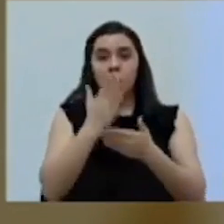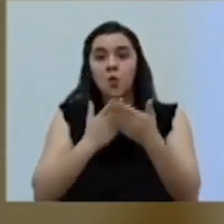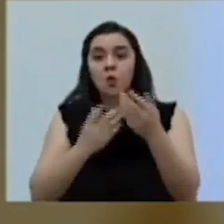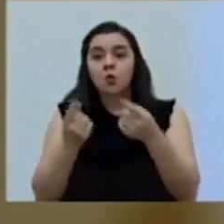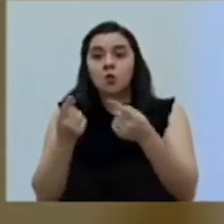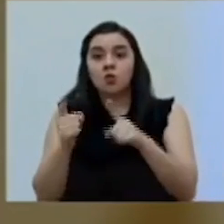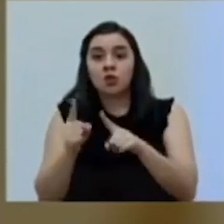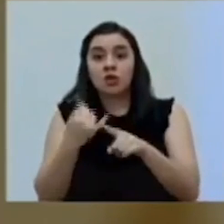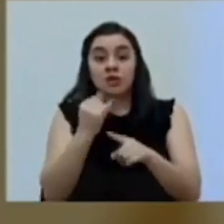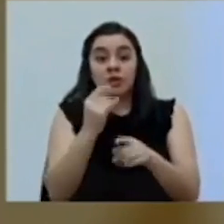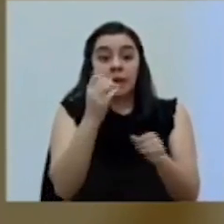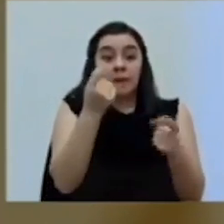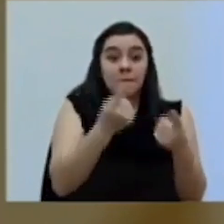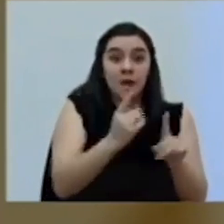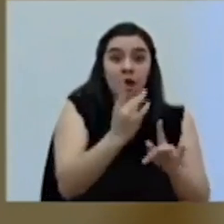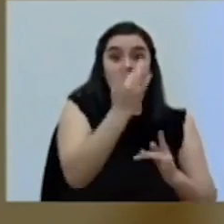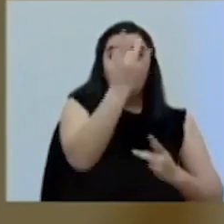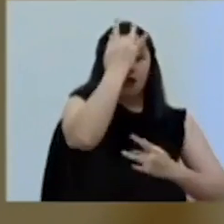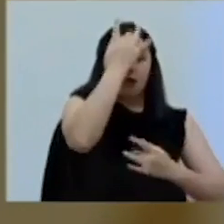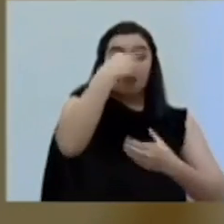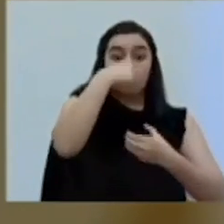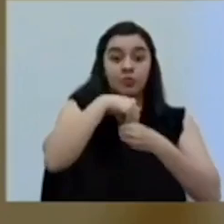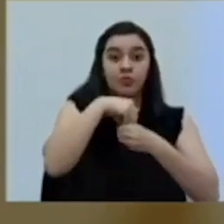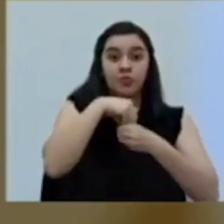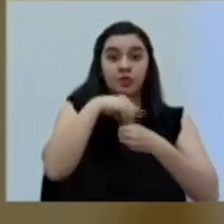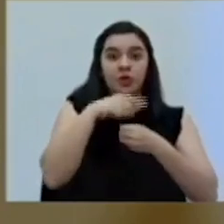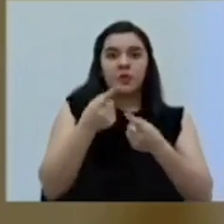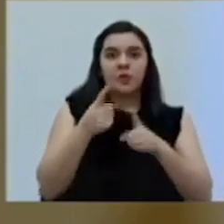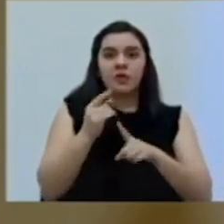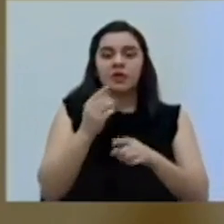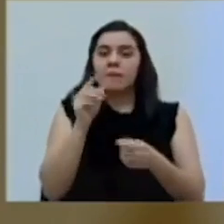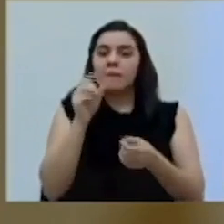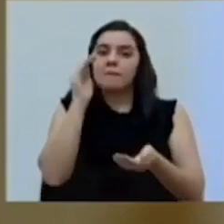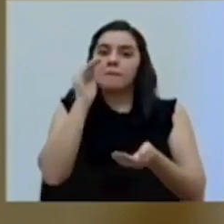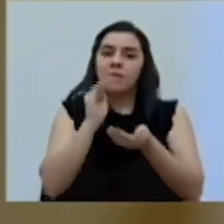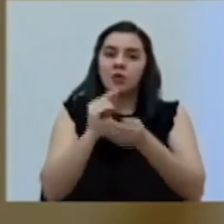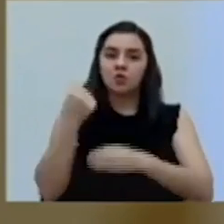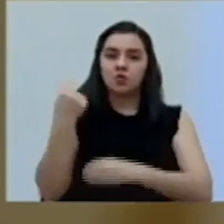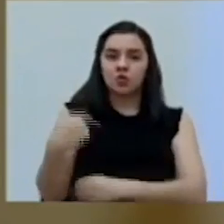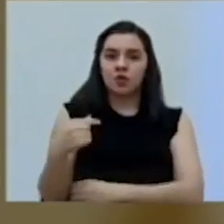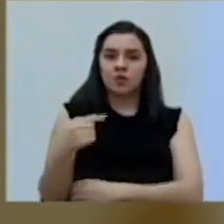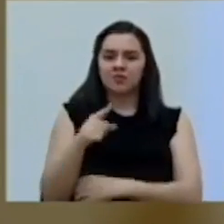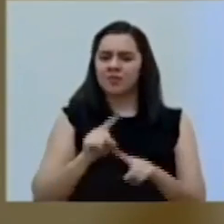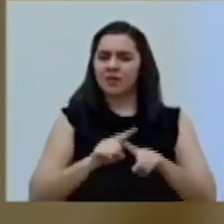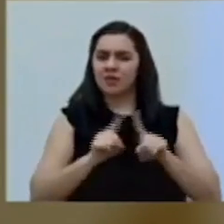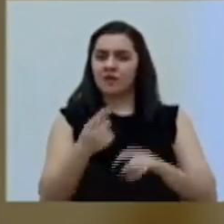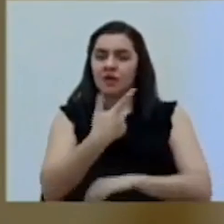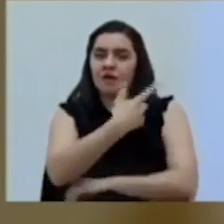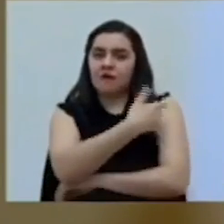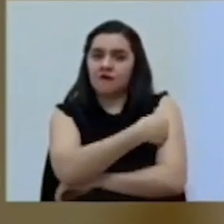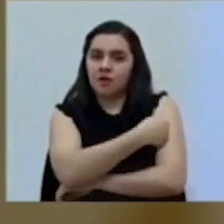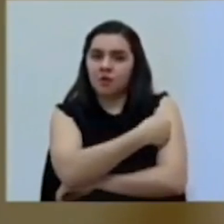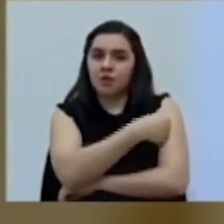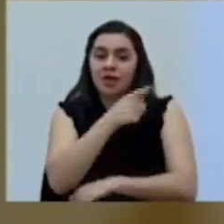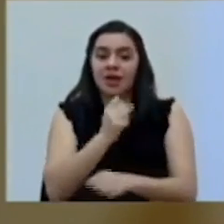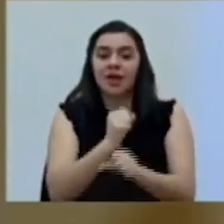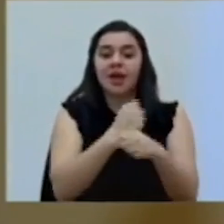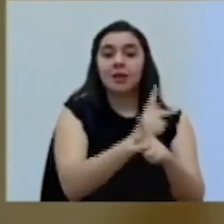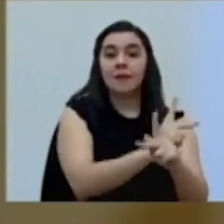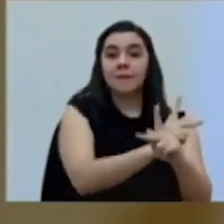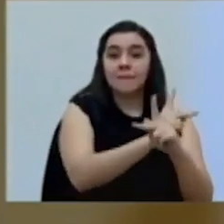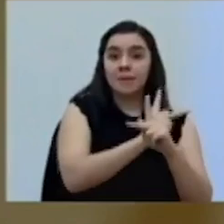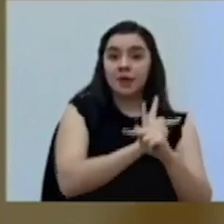ocurre la enfermedad, el cuadro sea mucho menos grave. Es muy diferente una vacuna que lo que hace es prevenir,